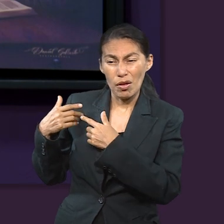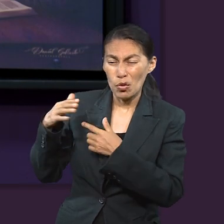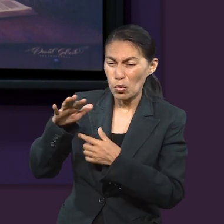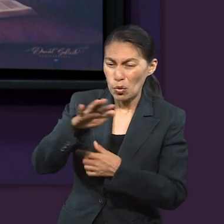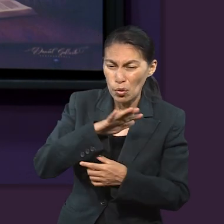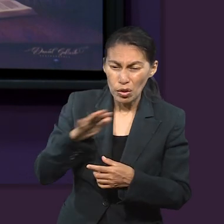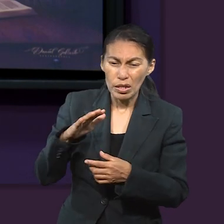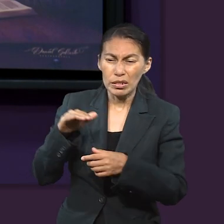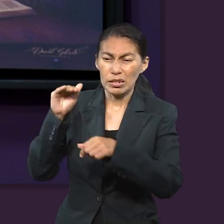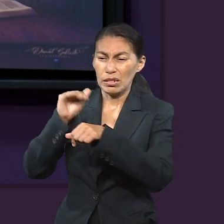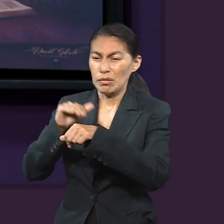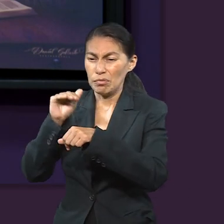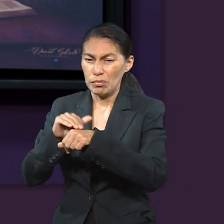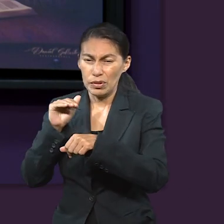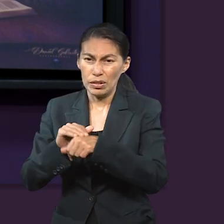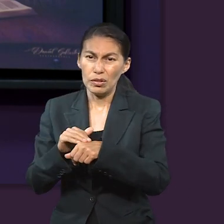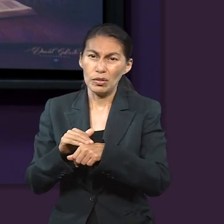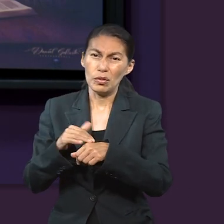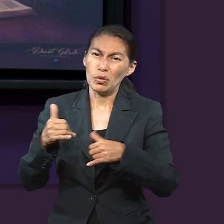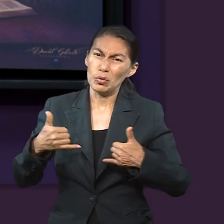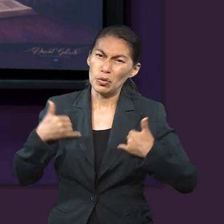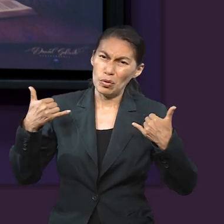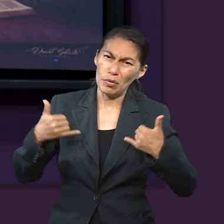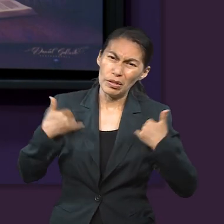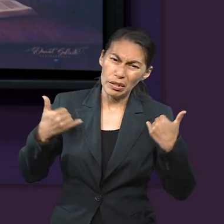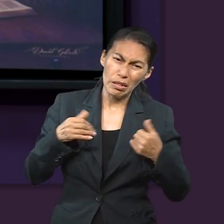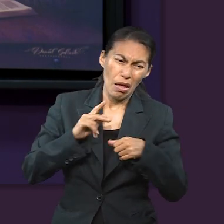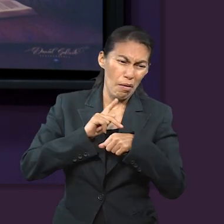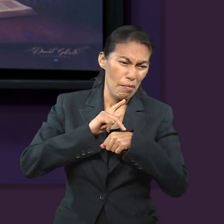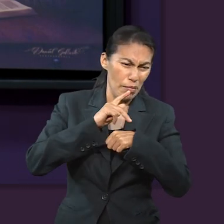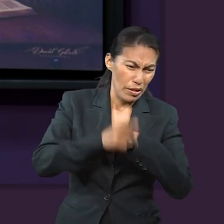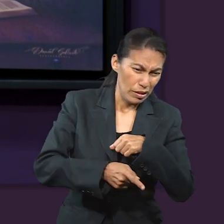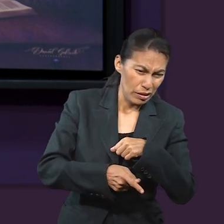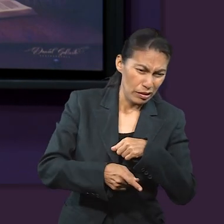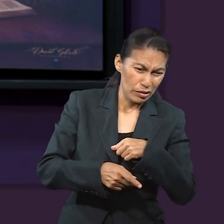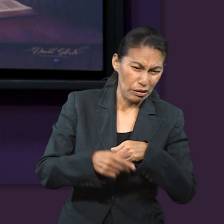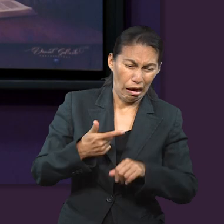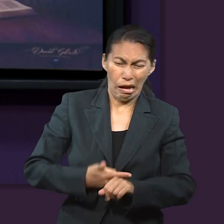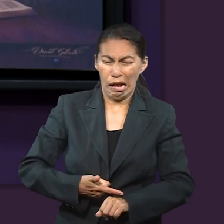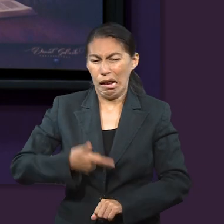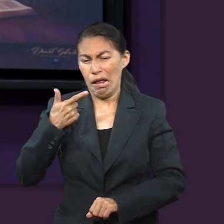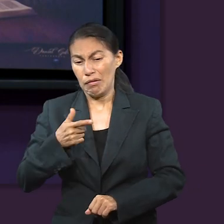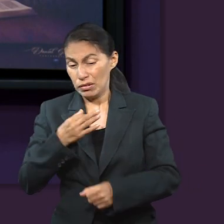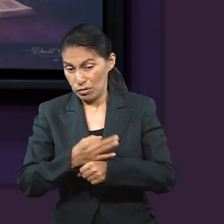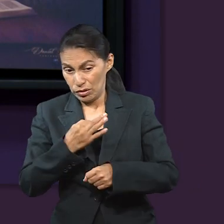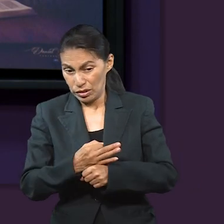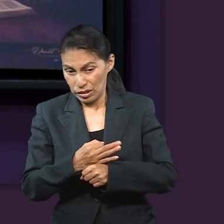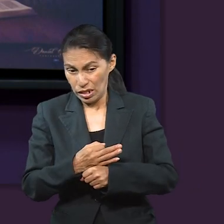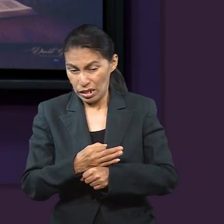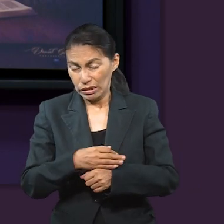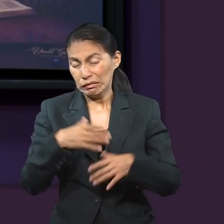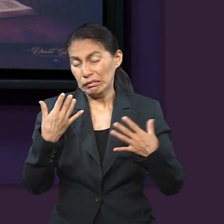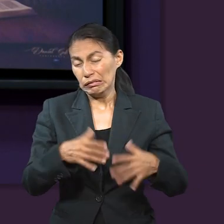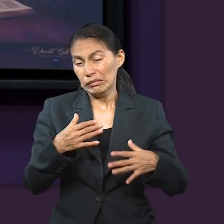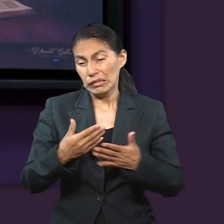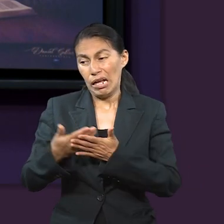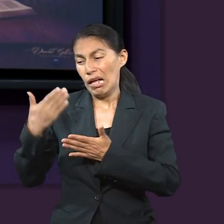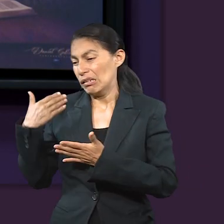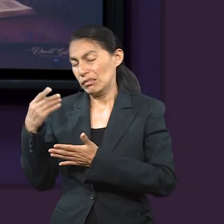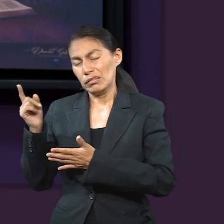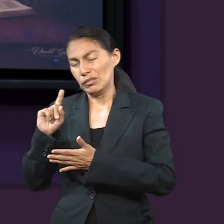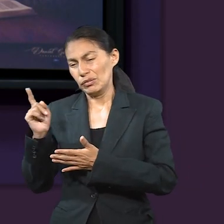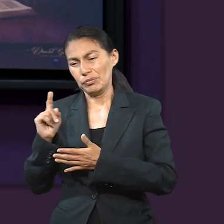hacer frente a problemas tan importantes. Nunca antes se hallaron los jóvenes frente a peligros tan grandes